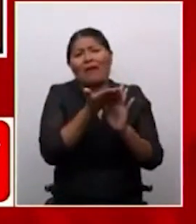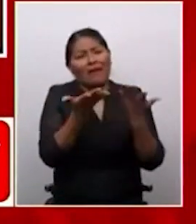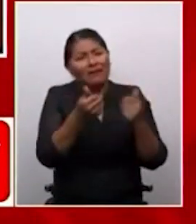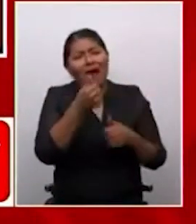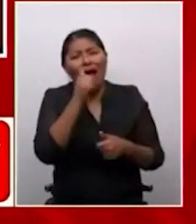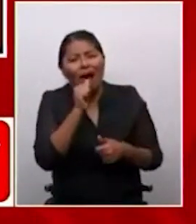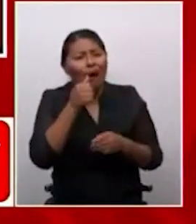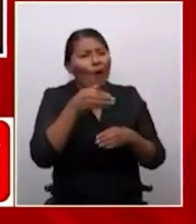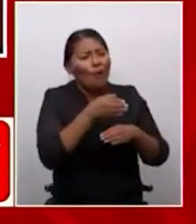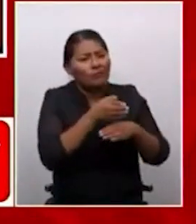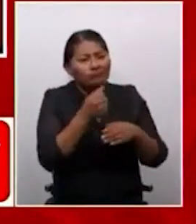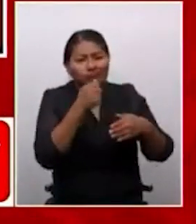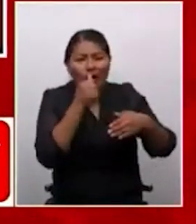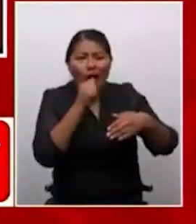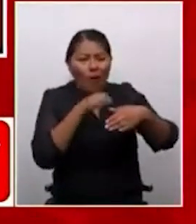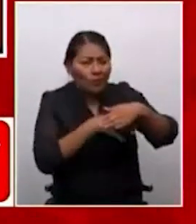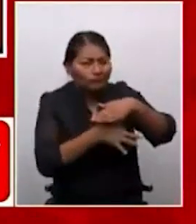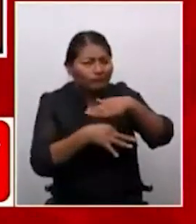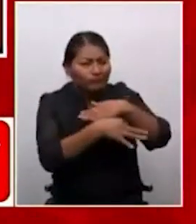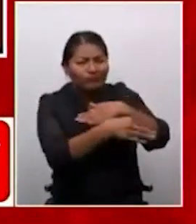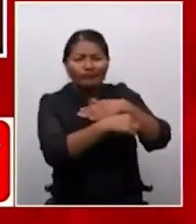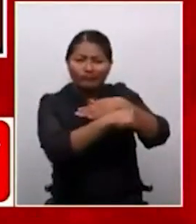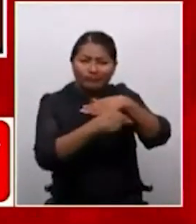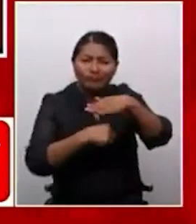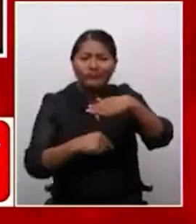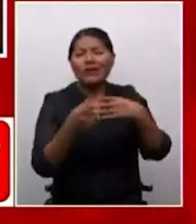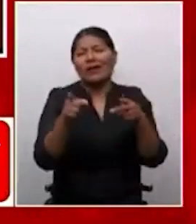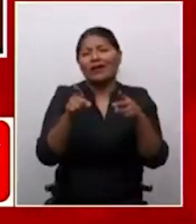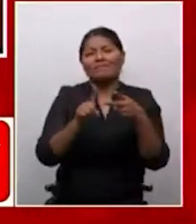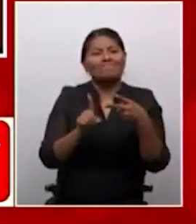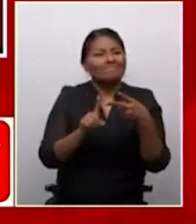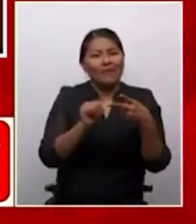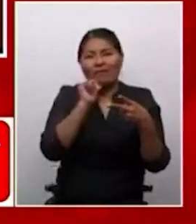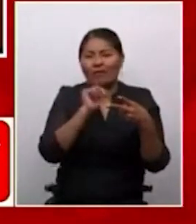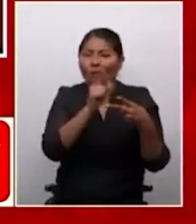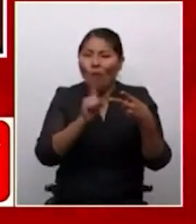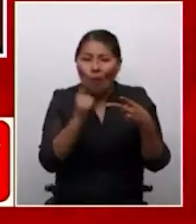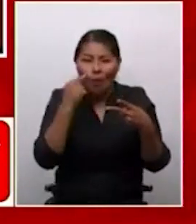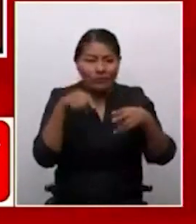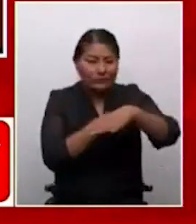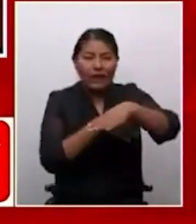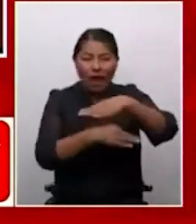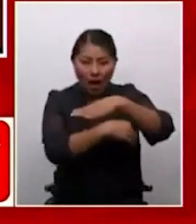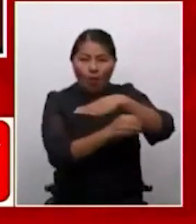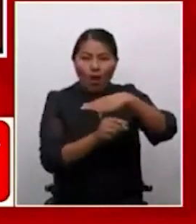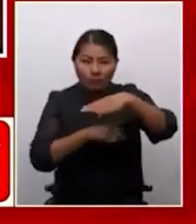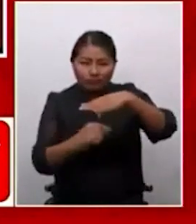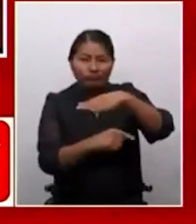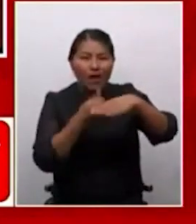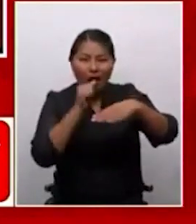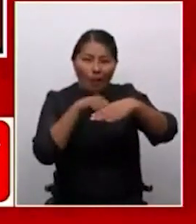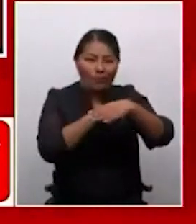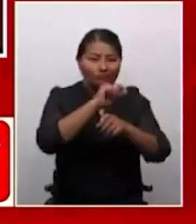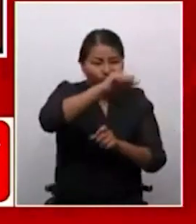podríamos trabajar, el acceso al agua potable, el acceso al saneamiento básico. De la misma forma,